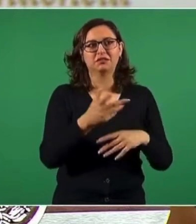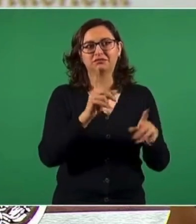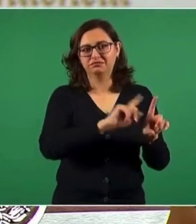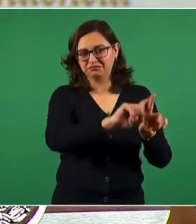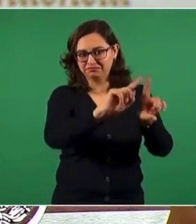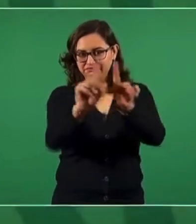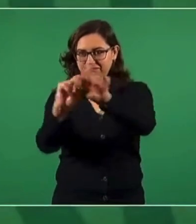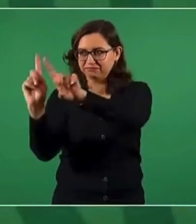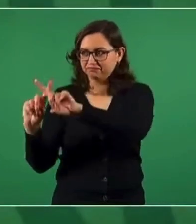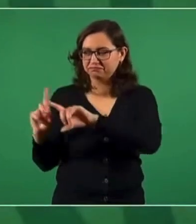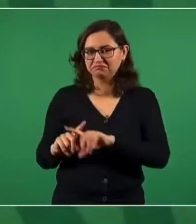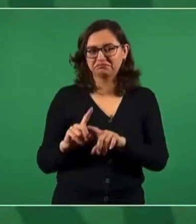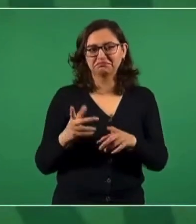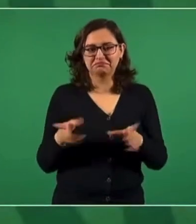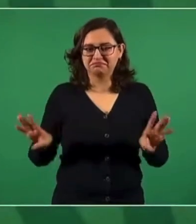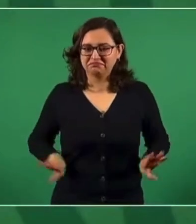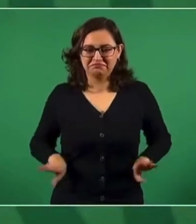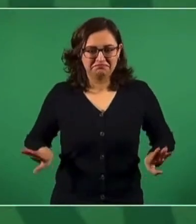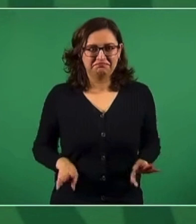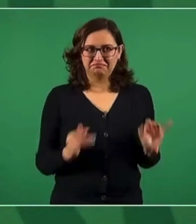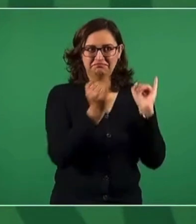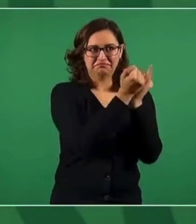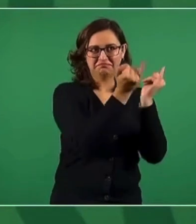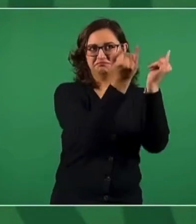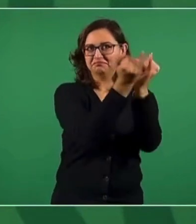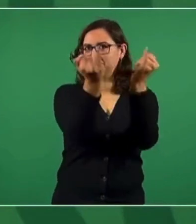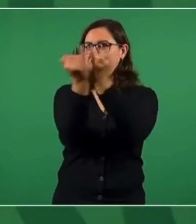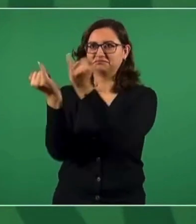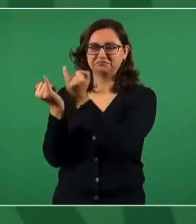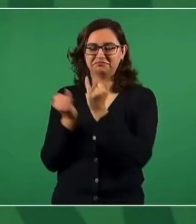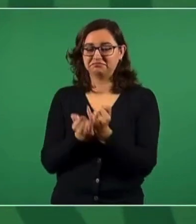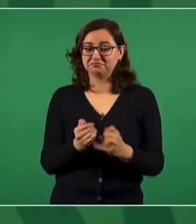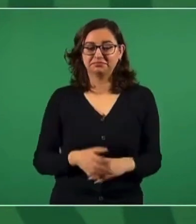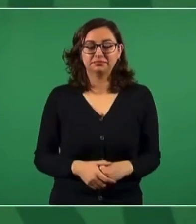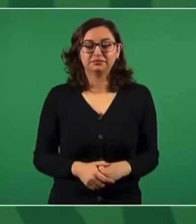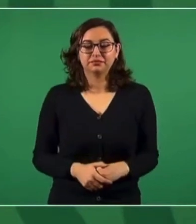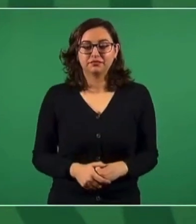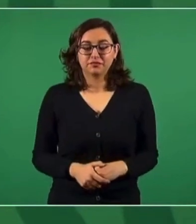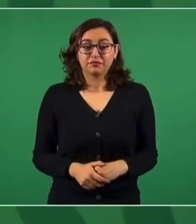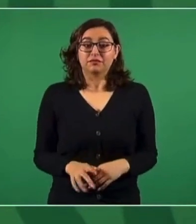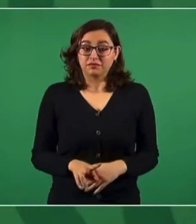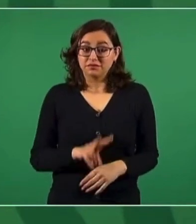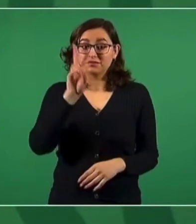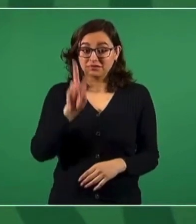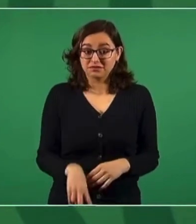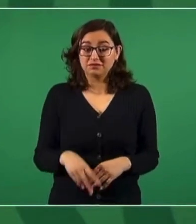Post y estas revistas inglesas, hay una crisis